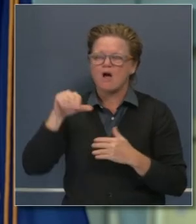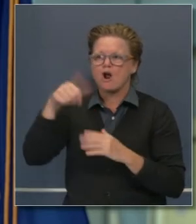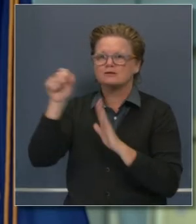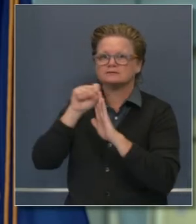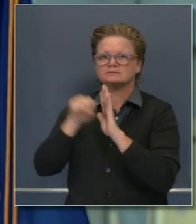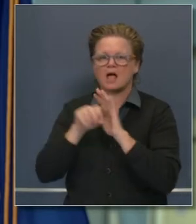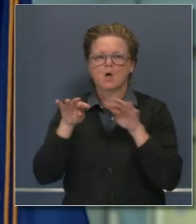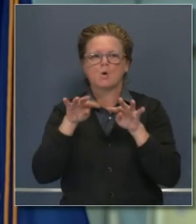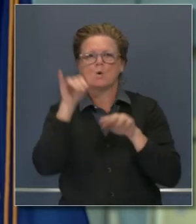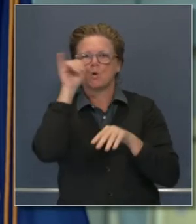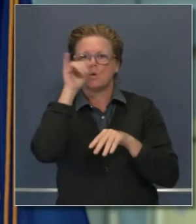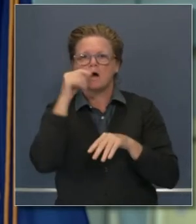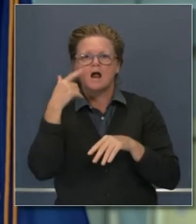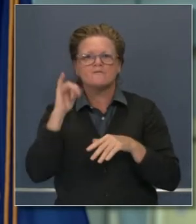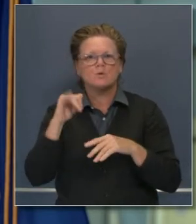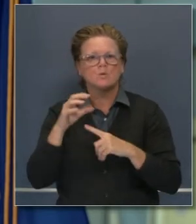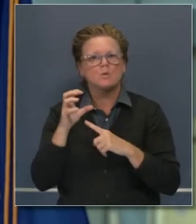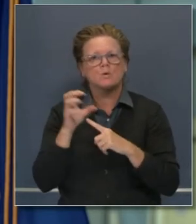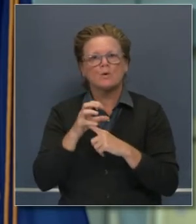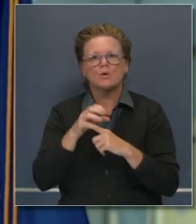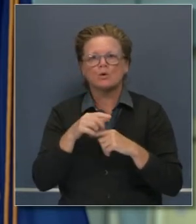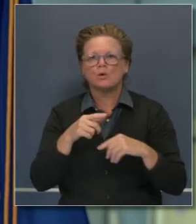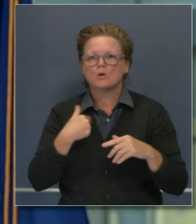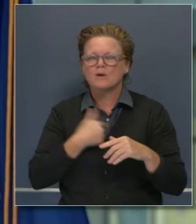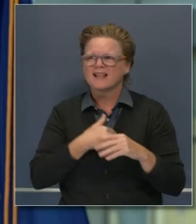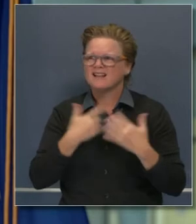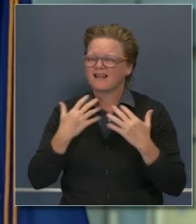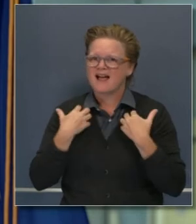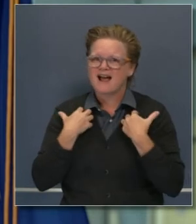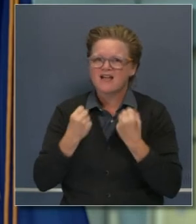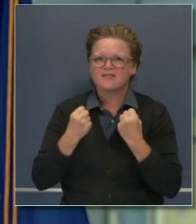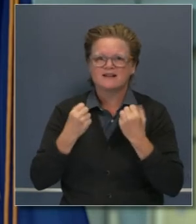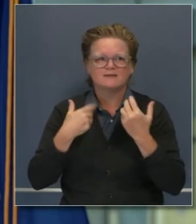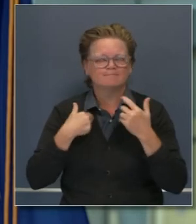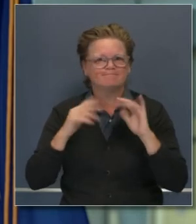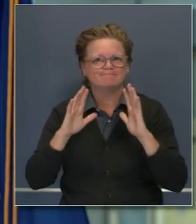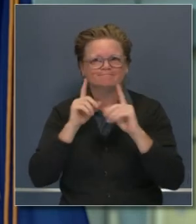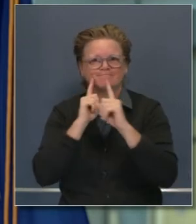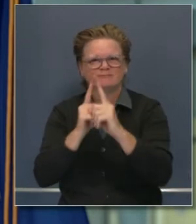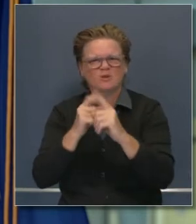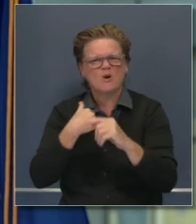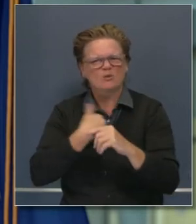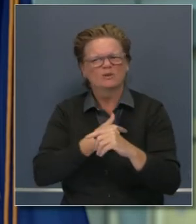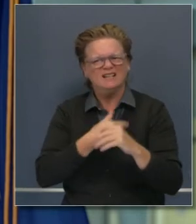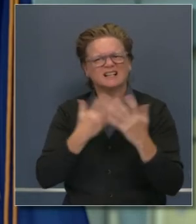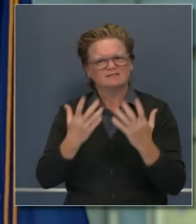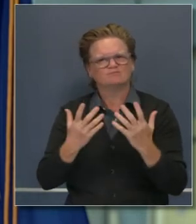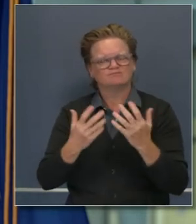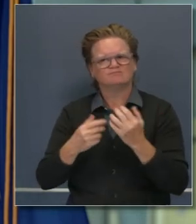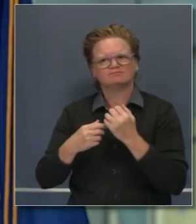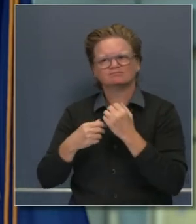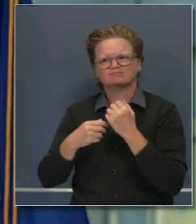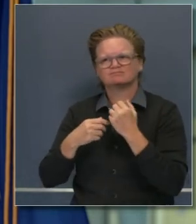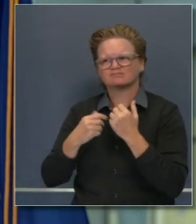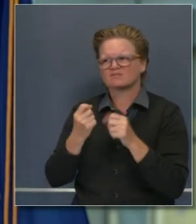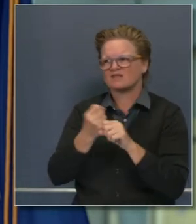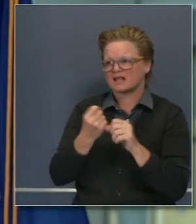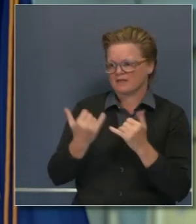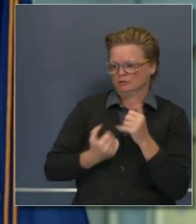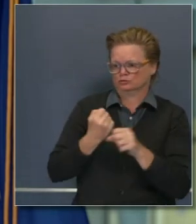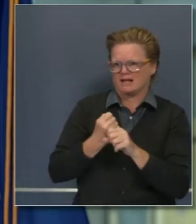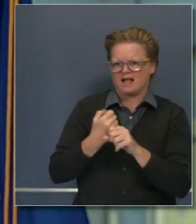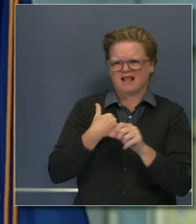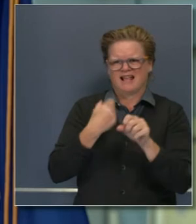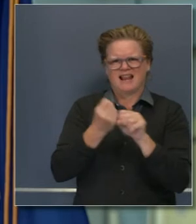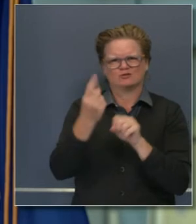con eso. Seguimos trabajando con la legislatura. El año próximo habrá nuevos esfuerzos y esperamos continuar a